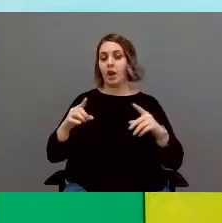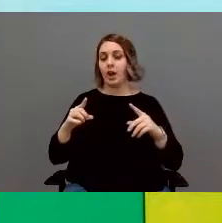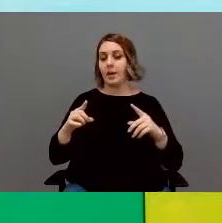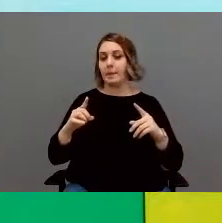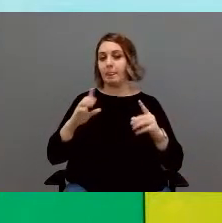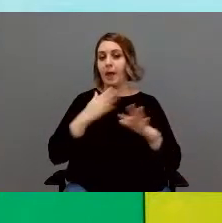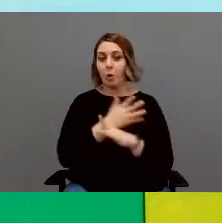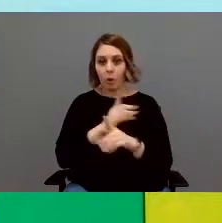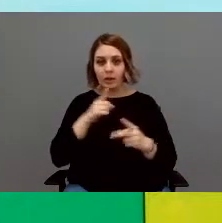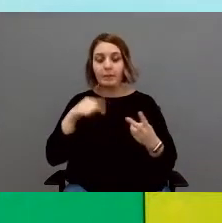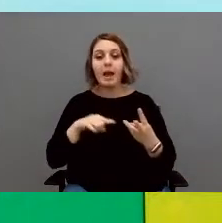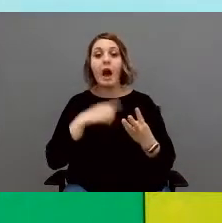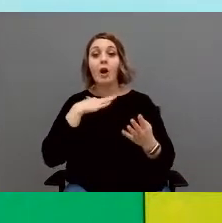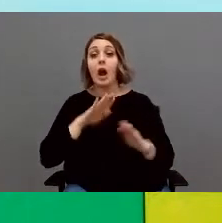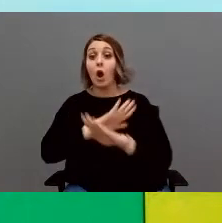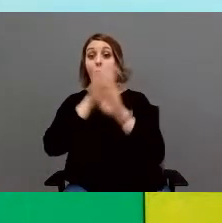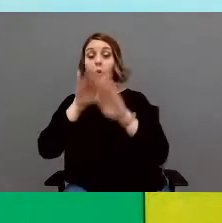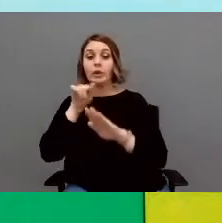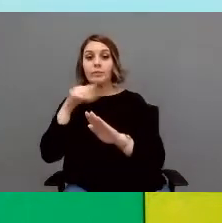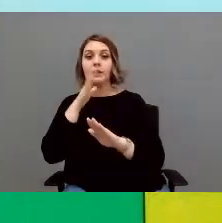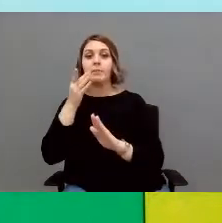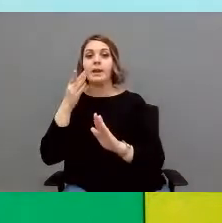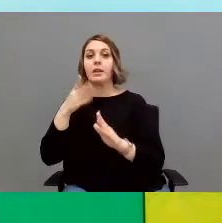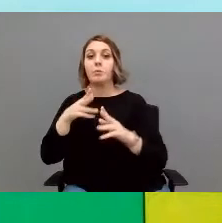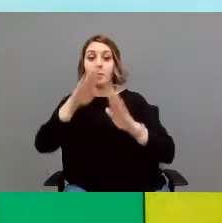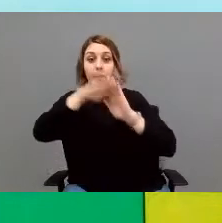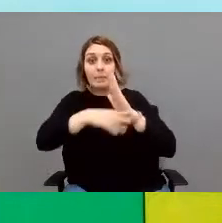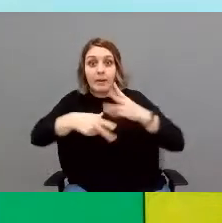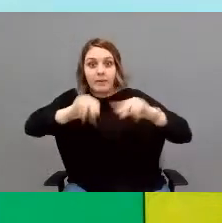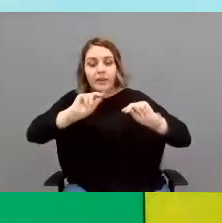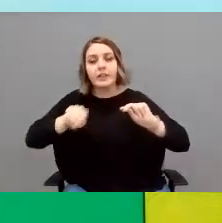exposición, que son las posibles salidas al finalizar del programa.